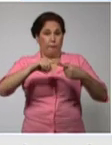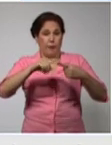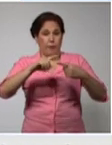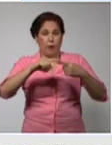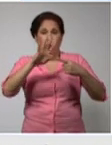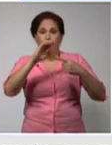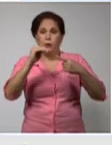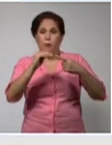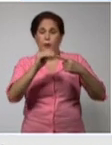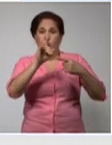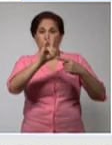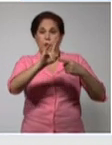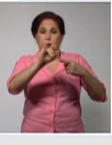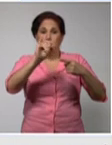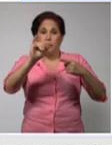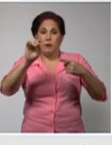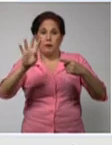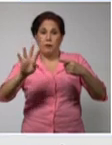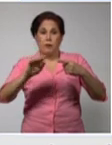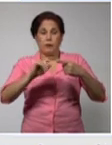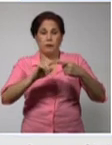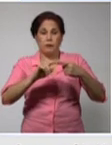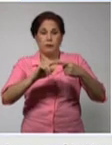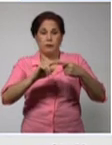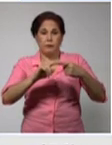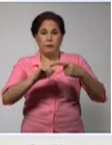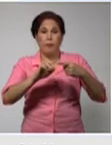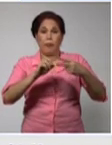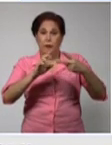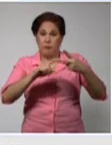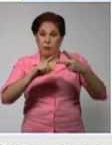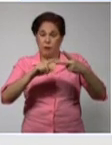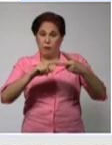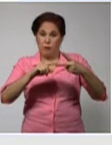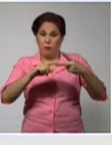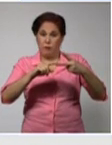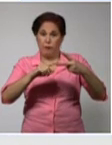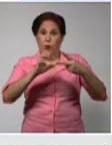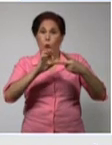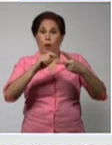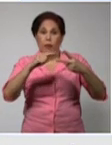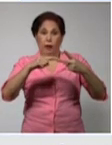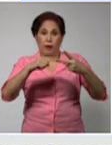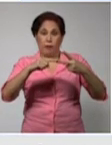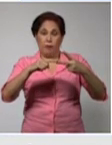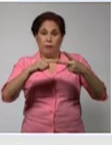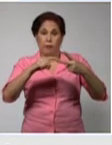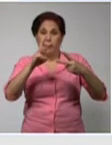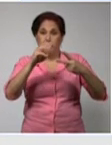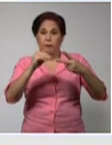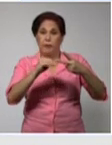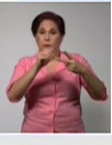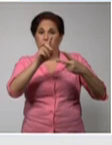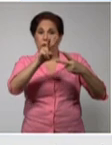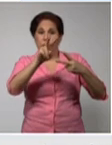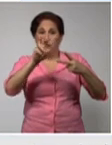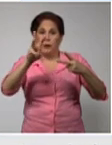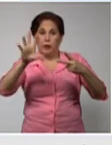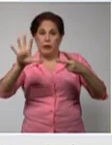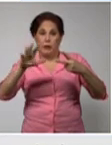.964, le sigue Guantánamo con 3.235,